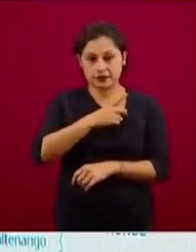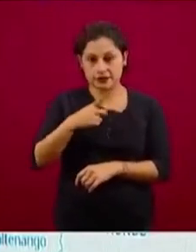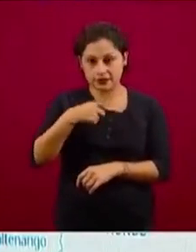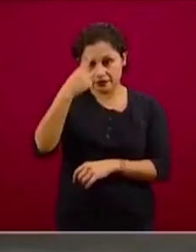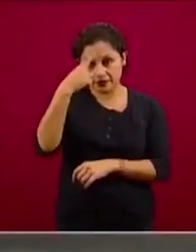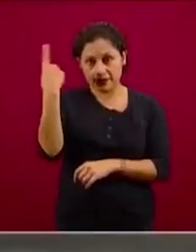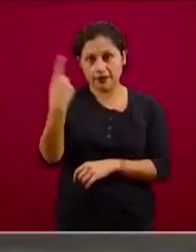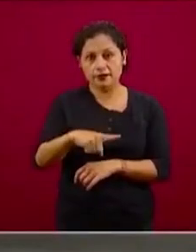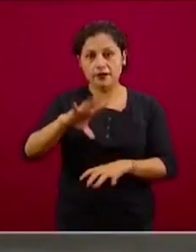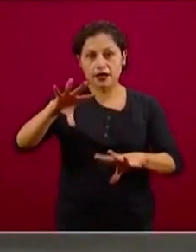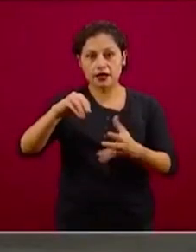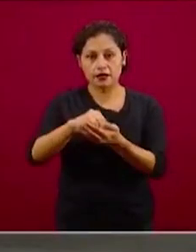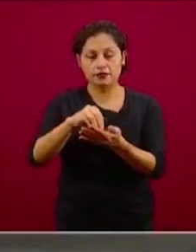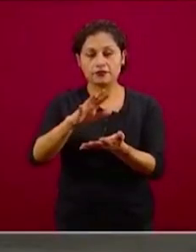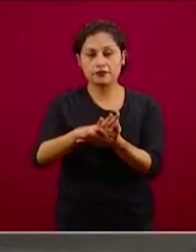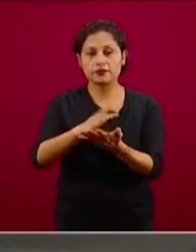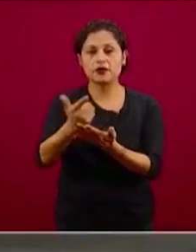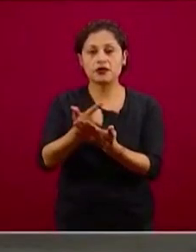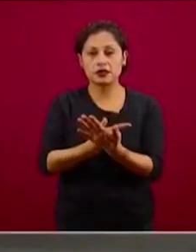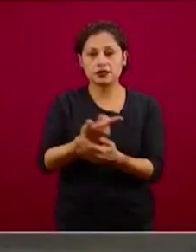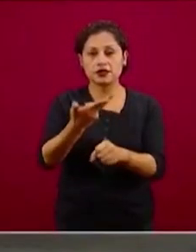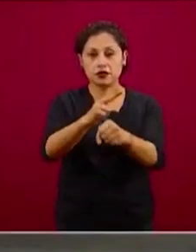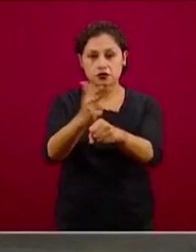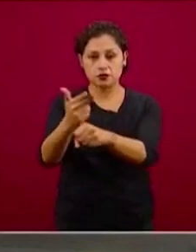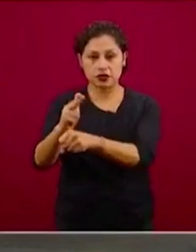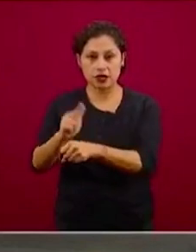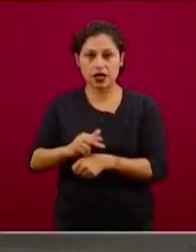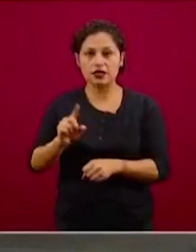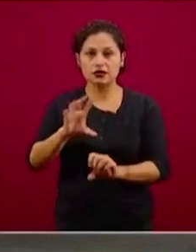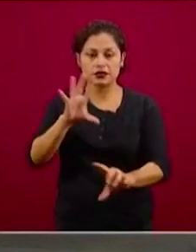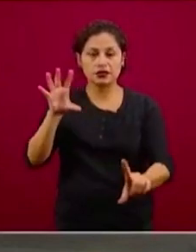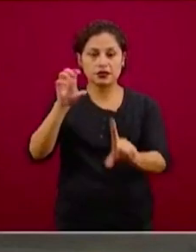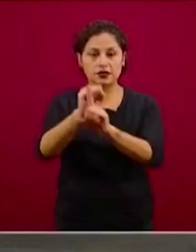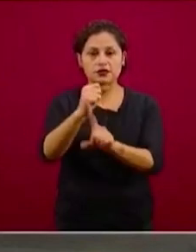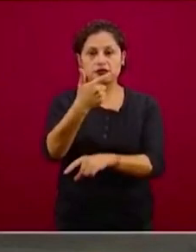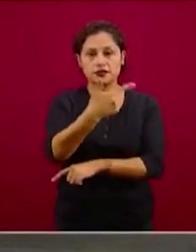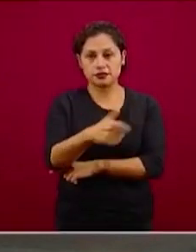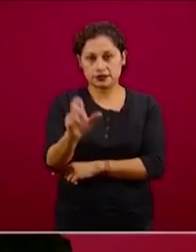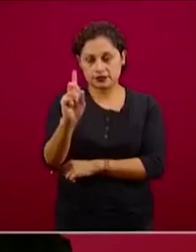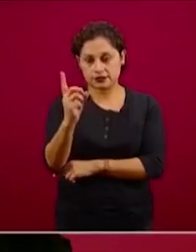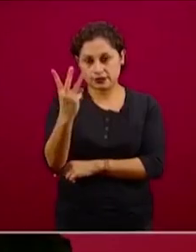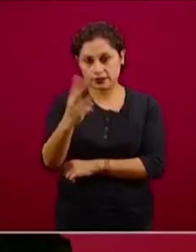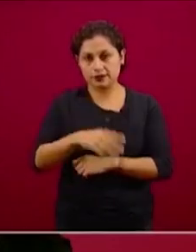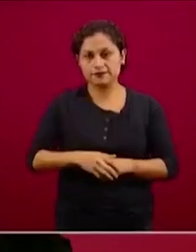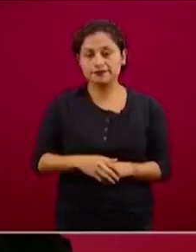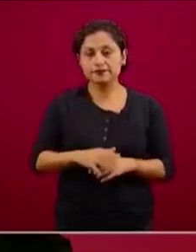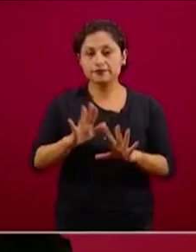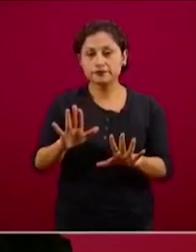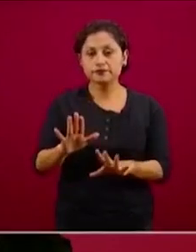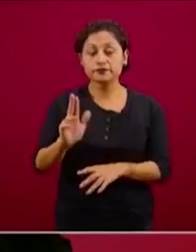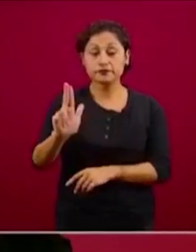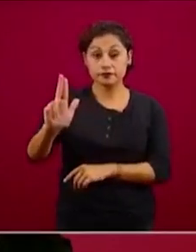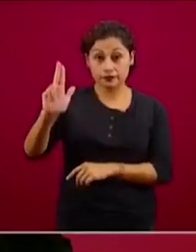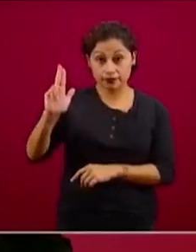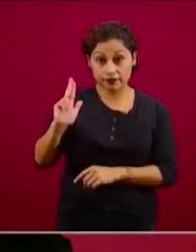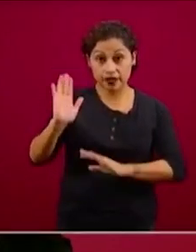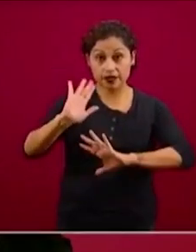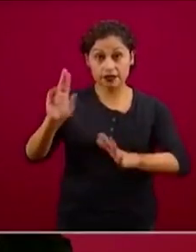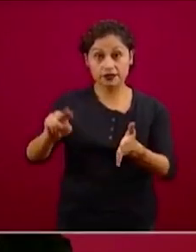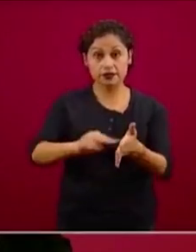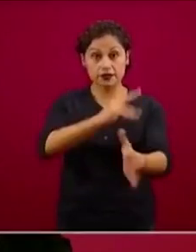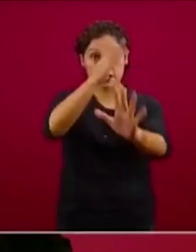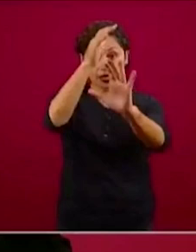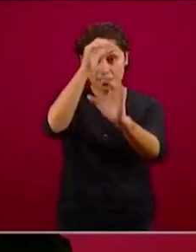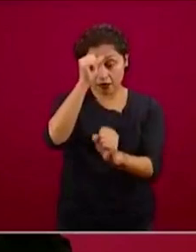hospitales COVID. El martes pasado que entró en vigor el nuevo acuerdo del secretario de Salud que estipula